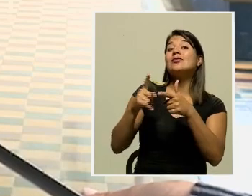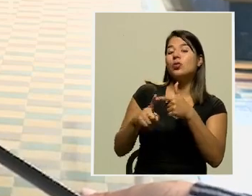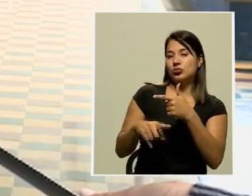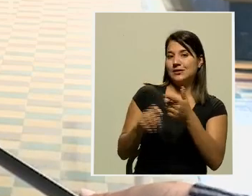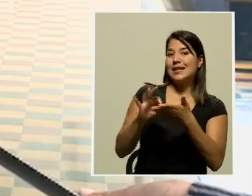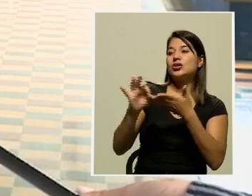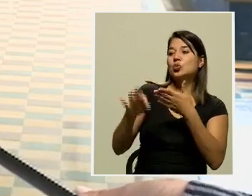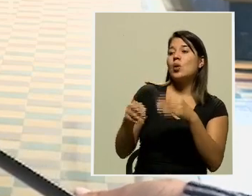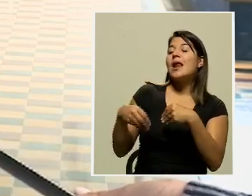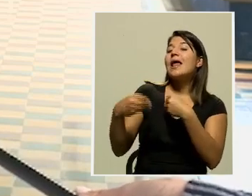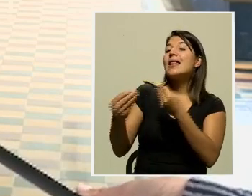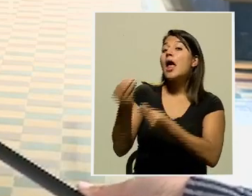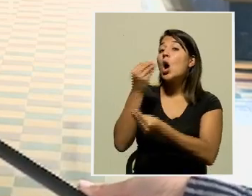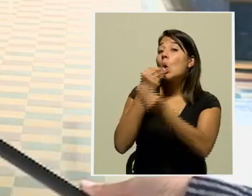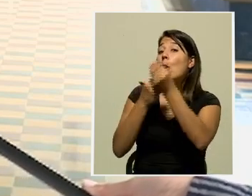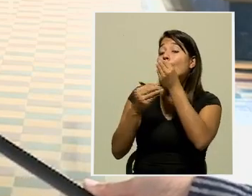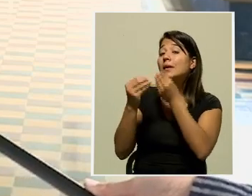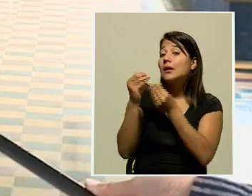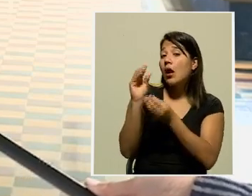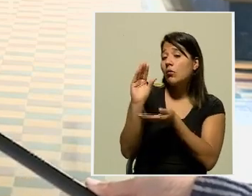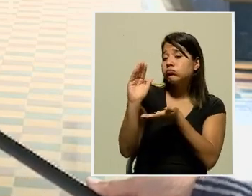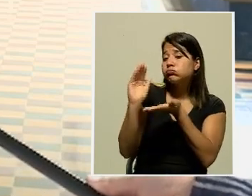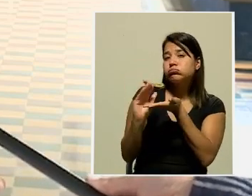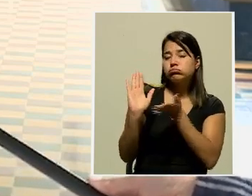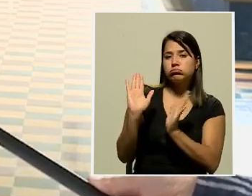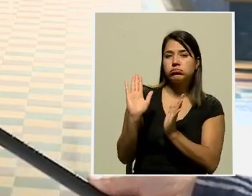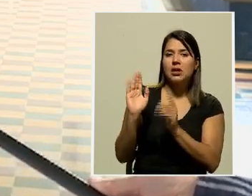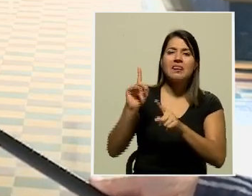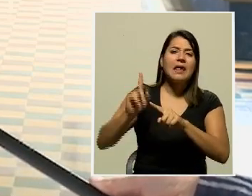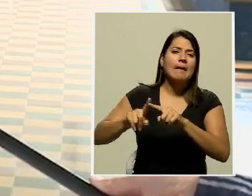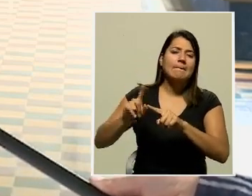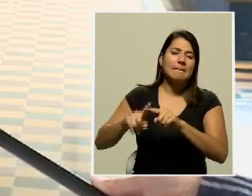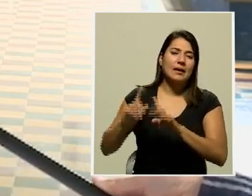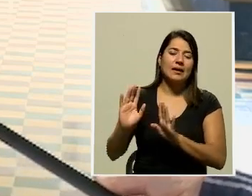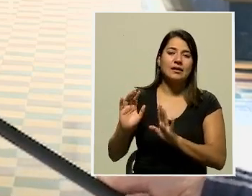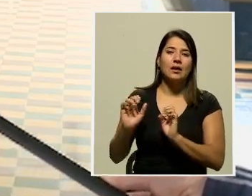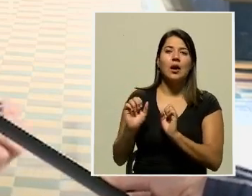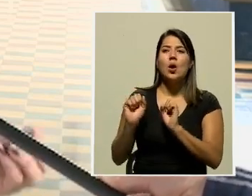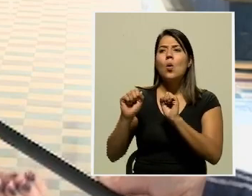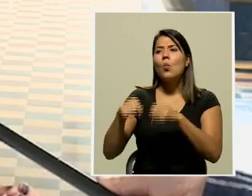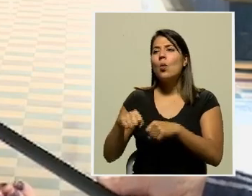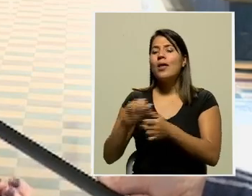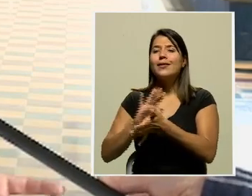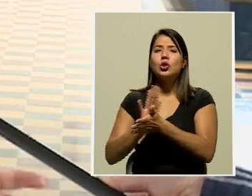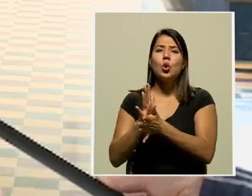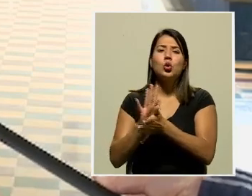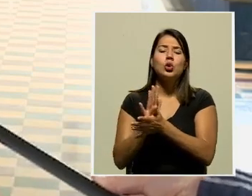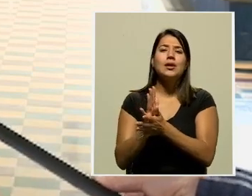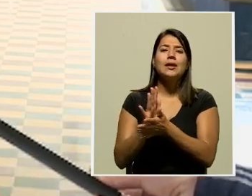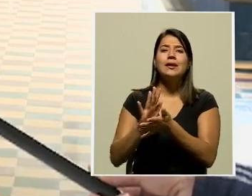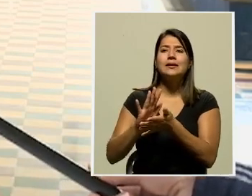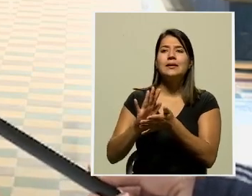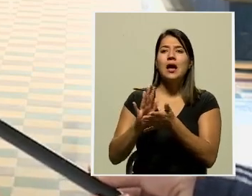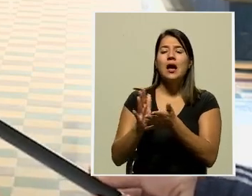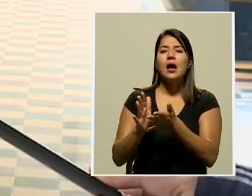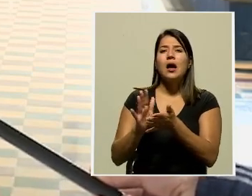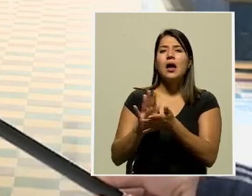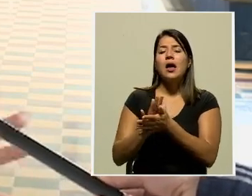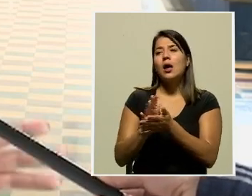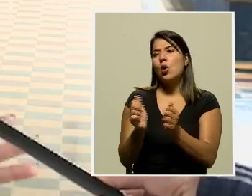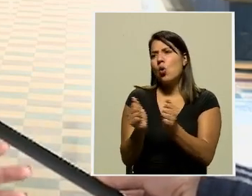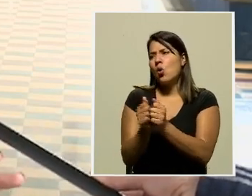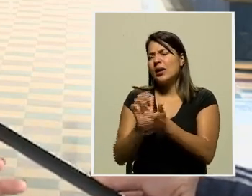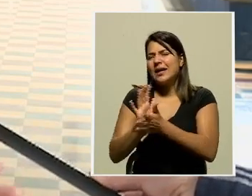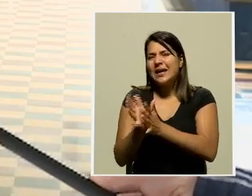Pero la merienda es, puede ser, no sé, depende del menú, una tortilla con queso, cereal con